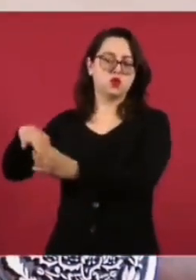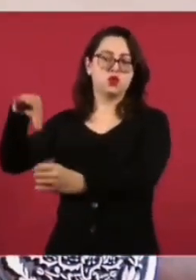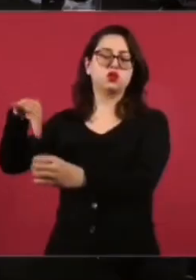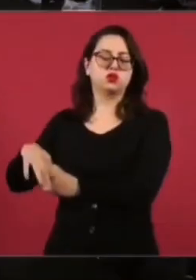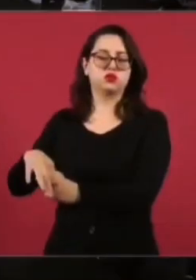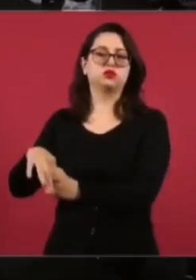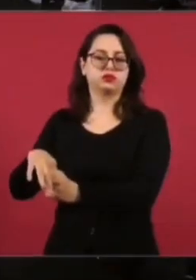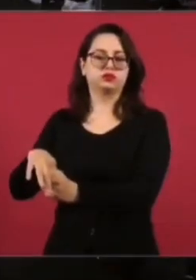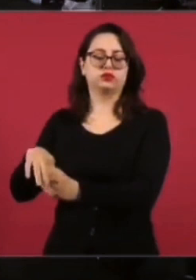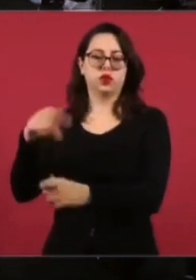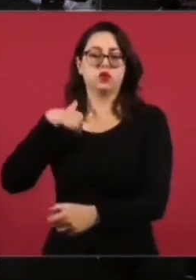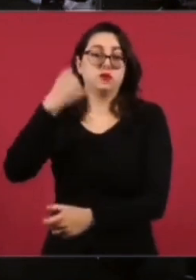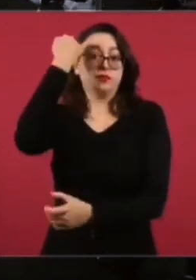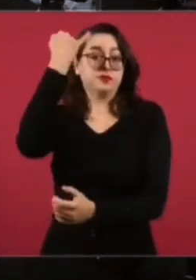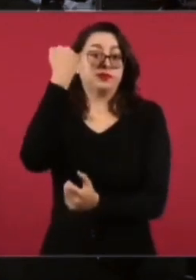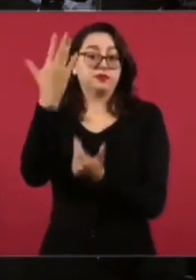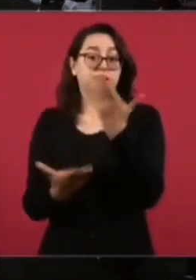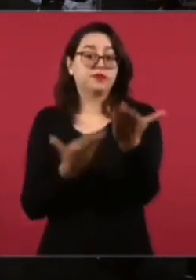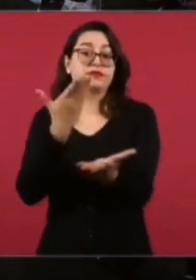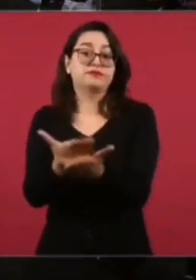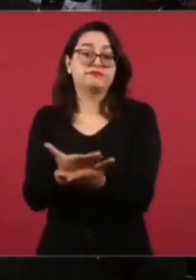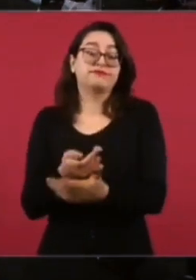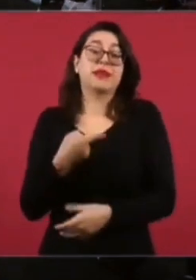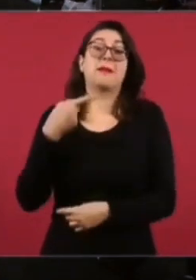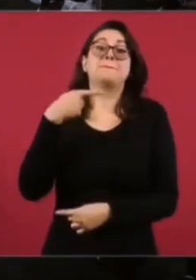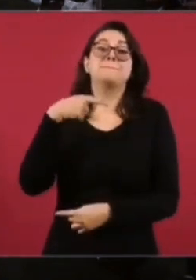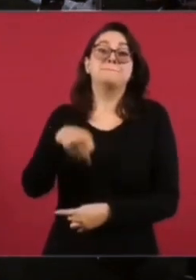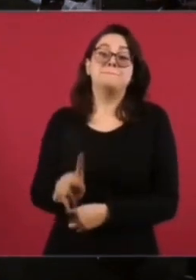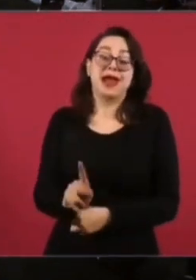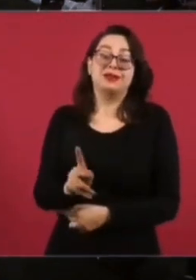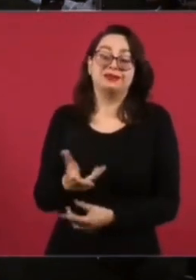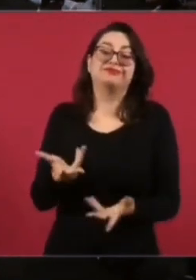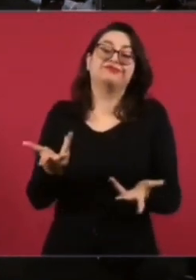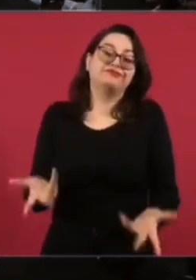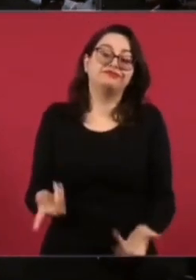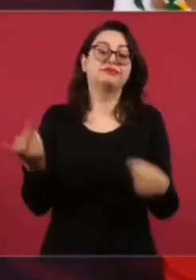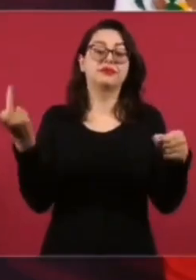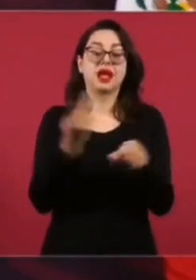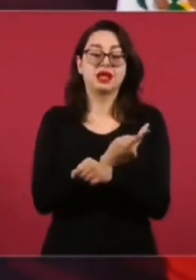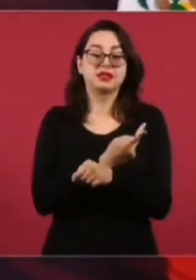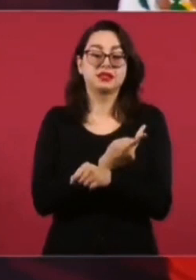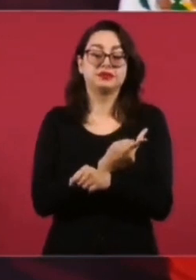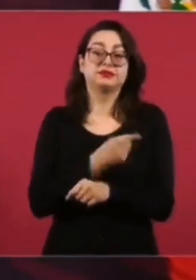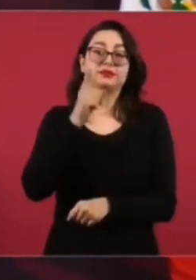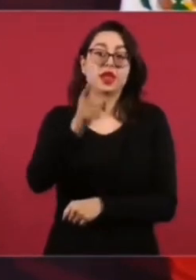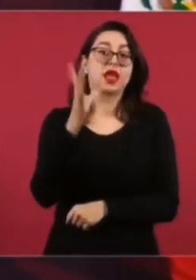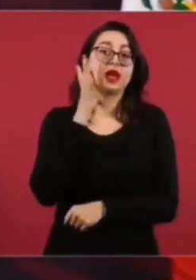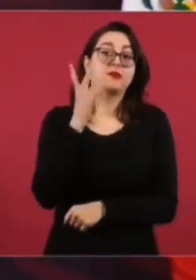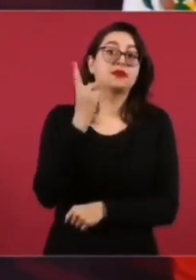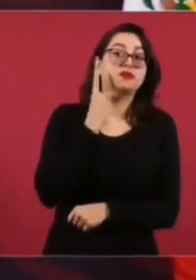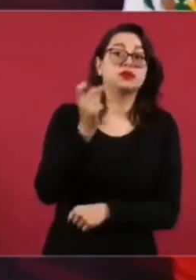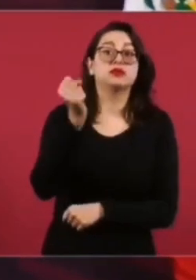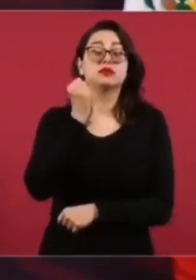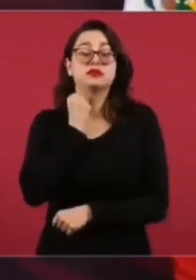Claro que se requiere para hacer esa reforma constitucional que haya mayoría